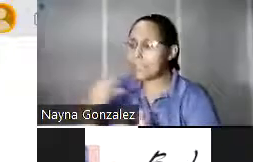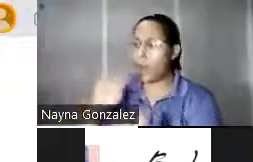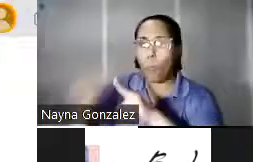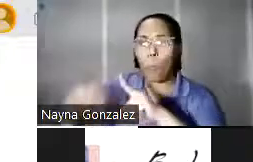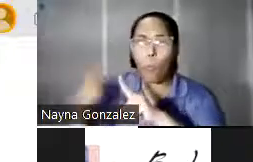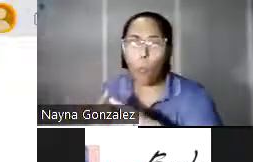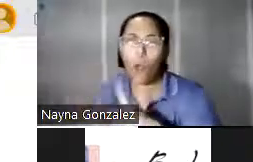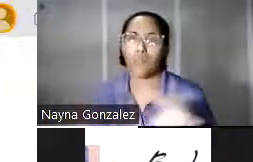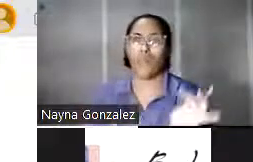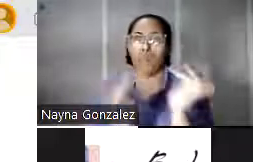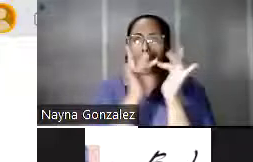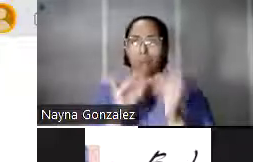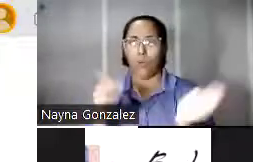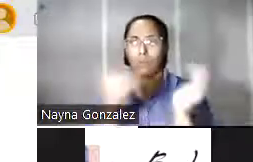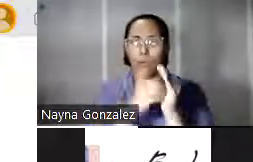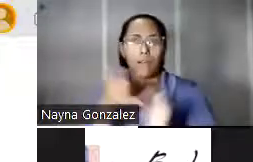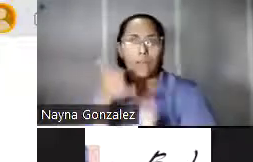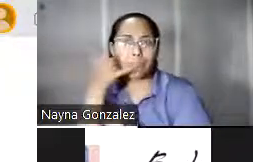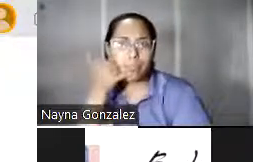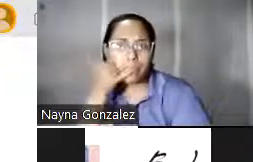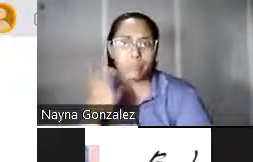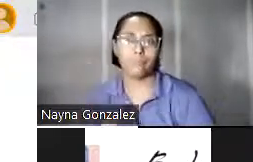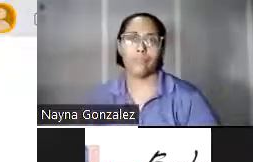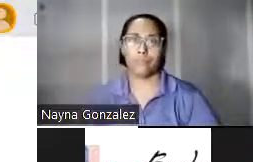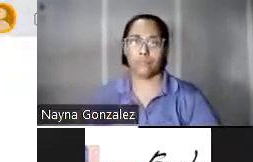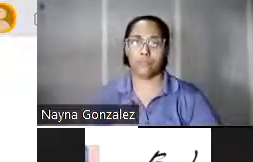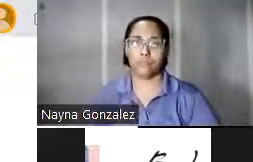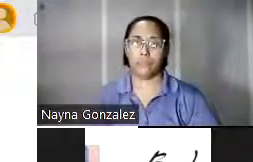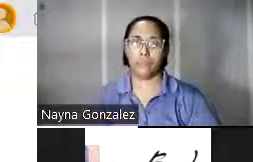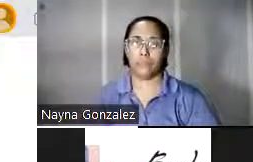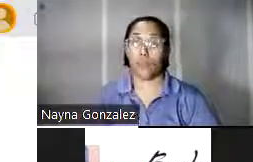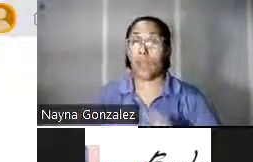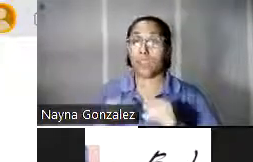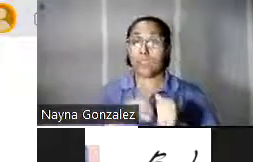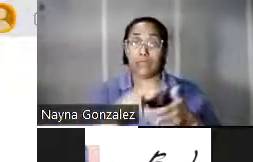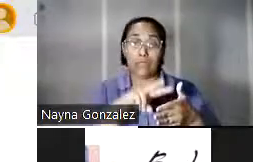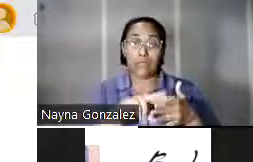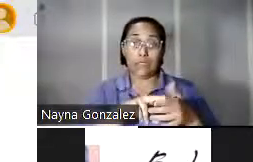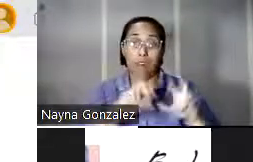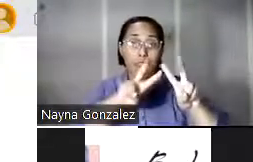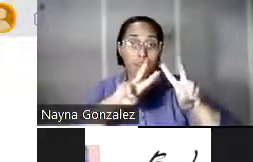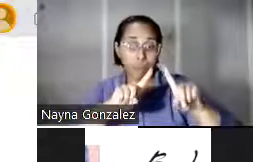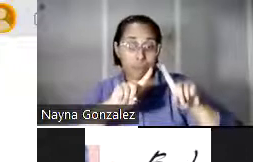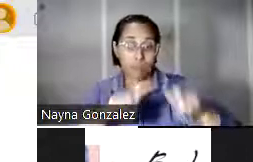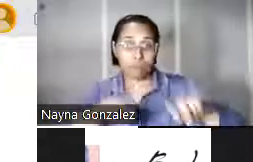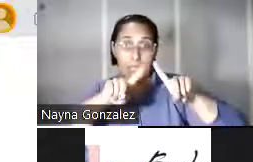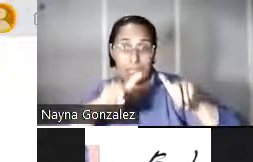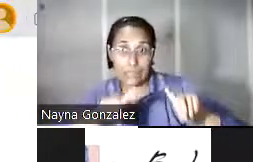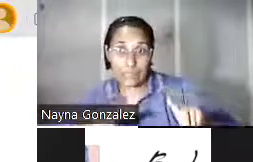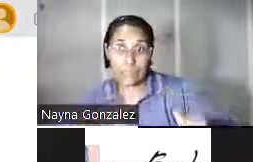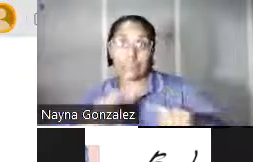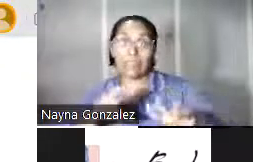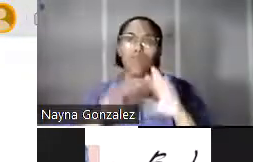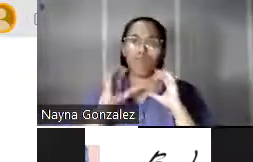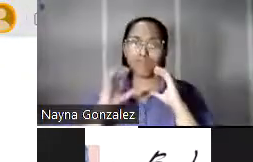de la infraestructura de la telefonía celular. Un estudio sobre el consumo de medios durante la